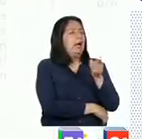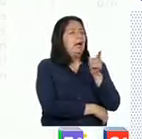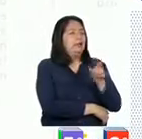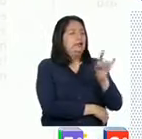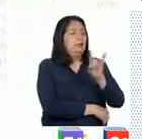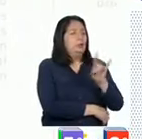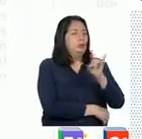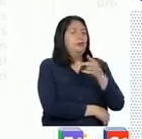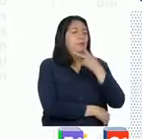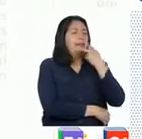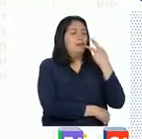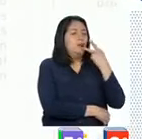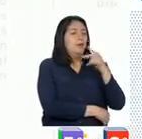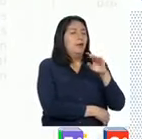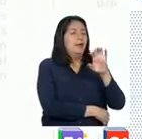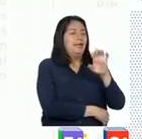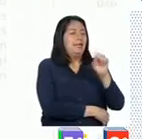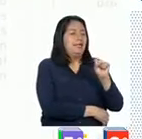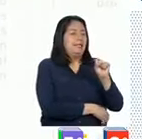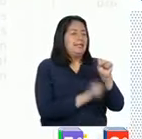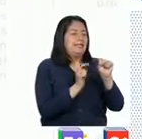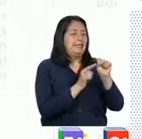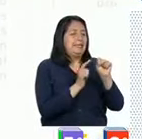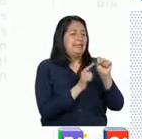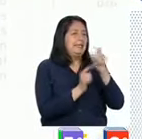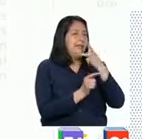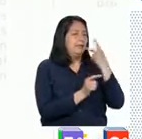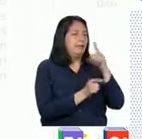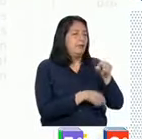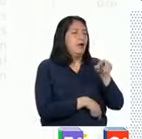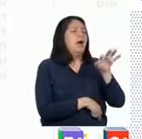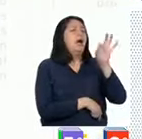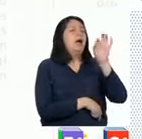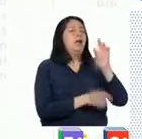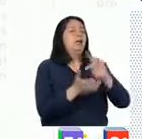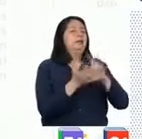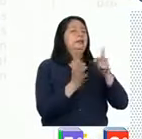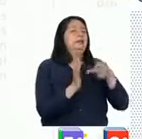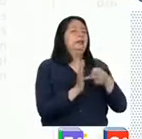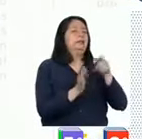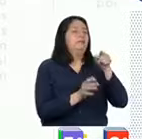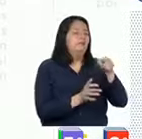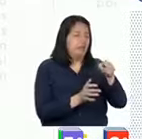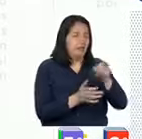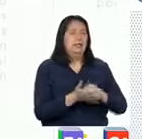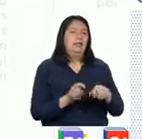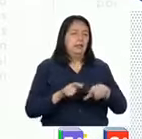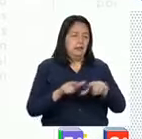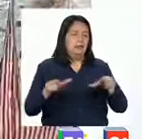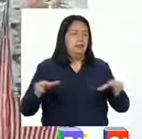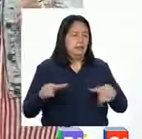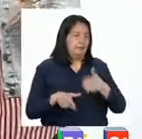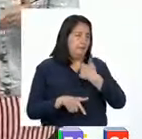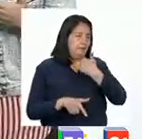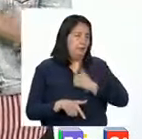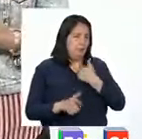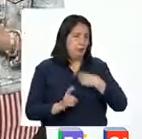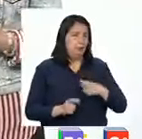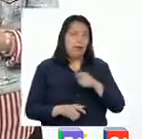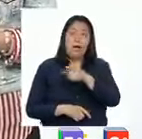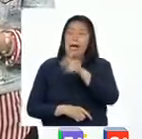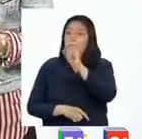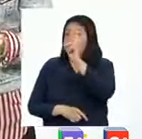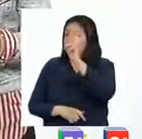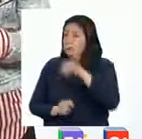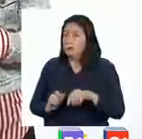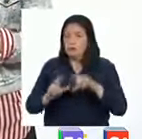se usa el verbo es y eso me ayuda a identificar la definición de espacio personal. Profesora, y